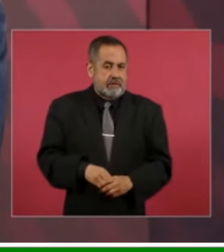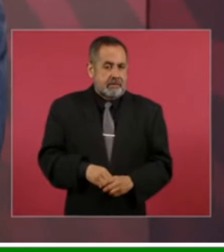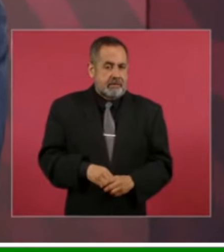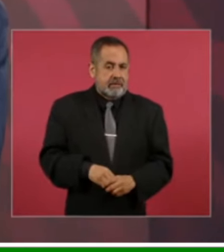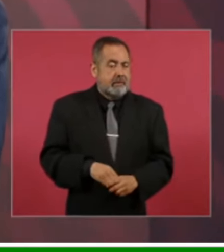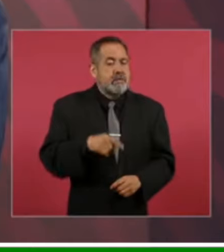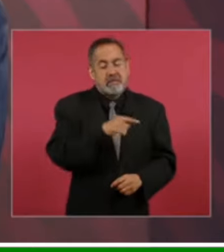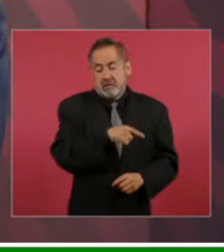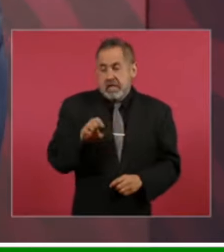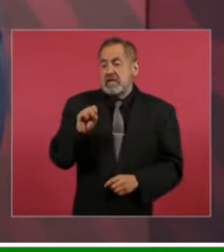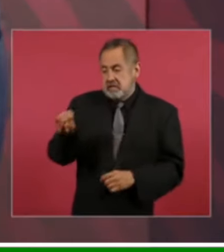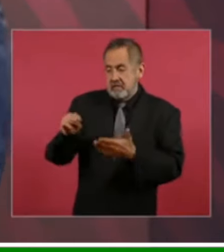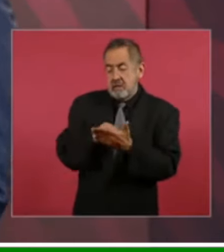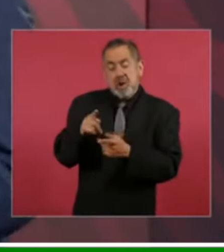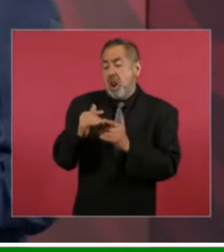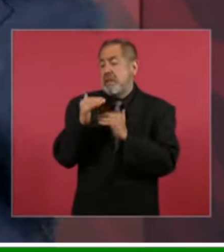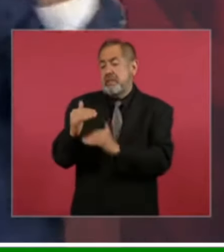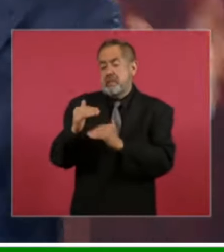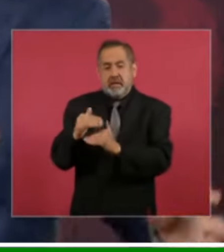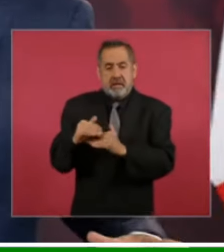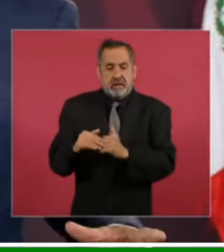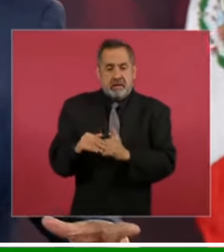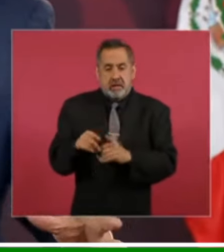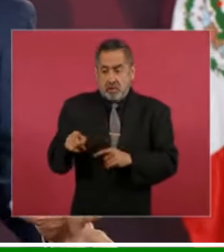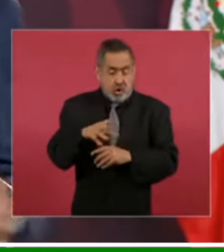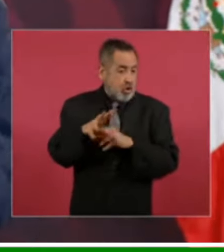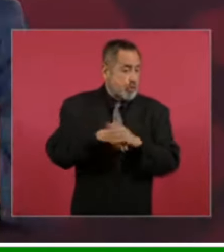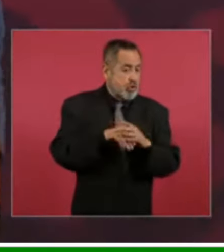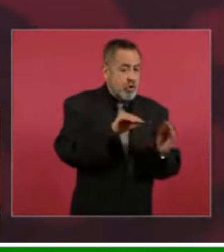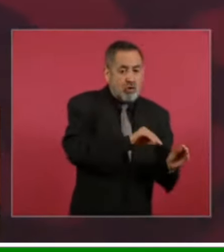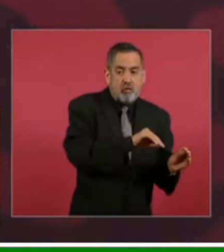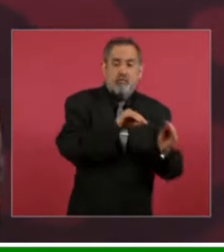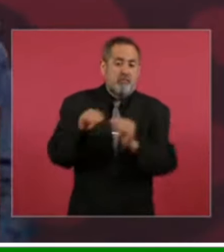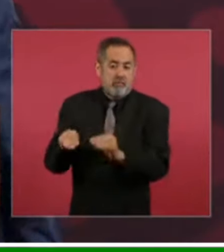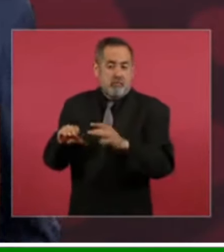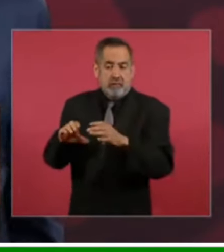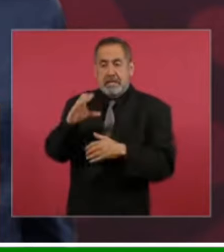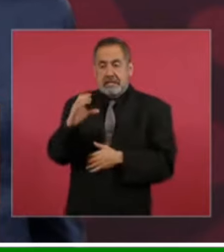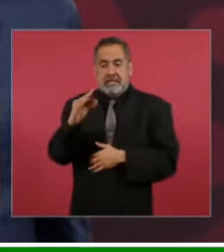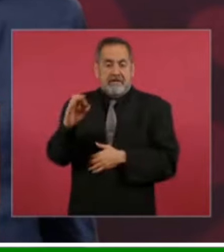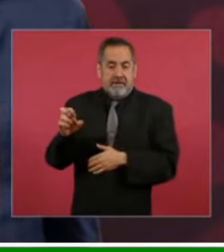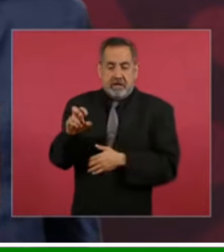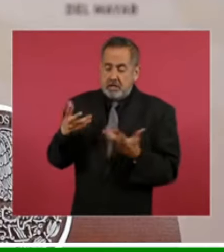limitaciones de que las plantas no pasen a la Comisión Federal de Electricidad,